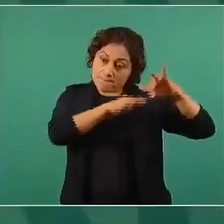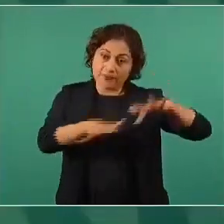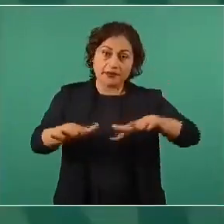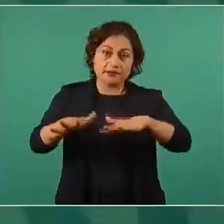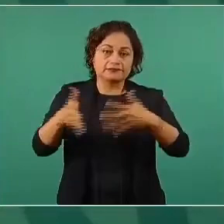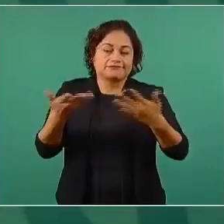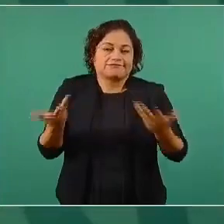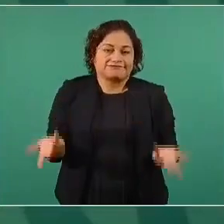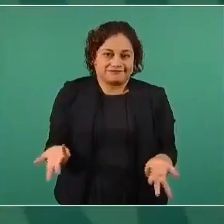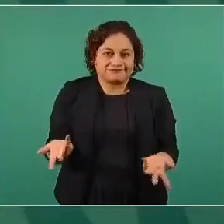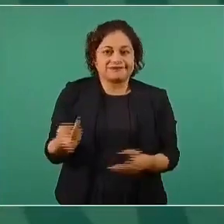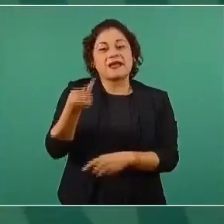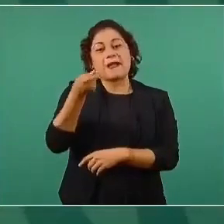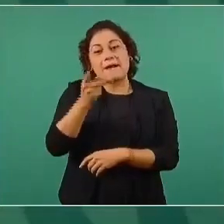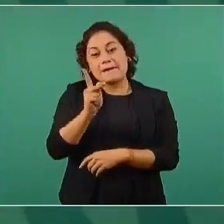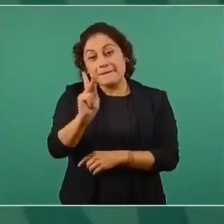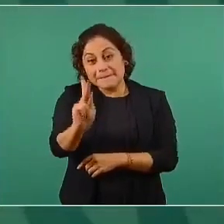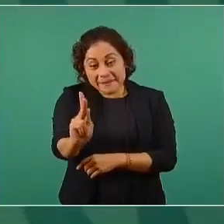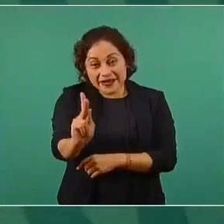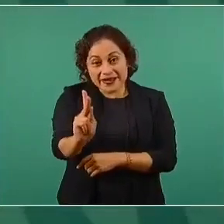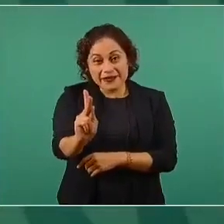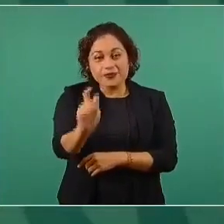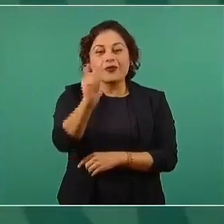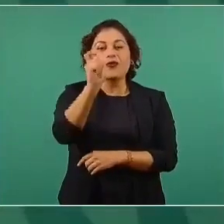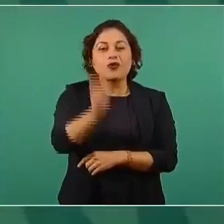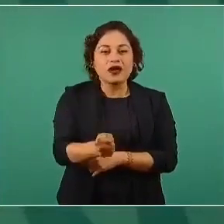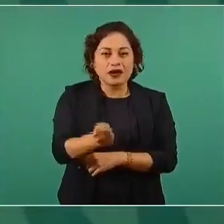implica trabajo meterse